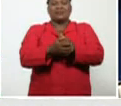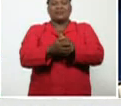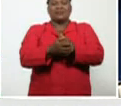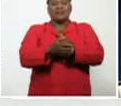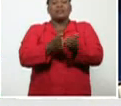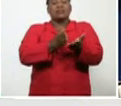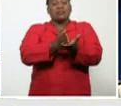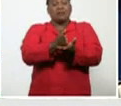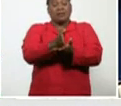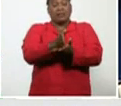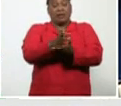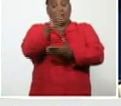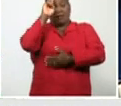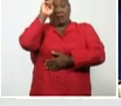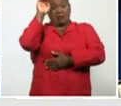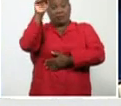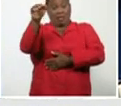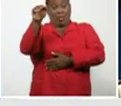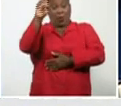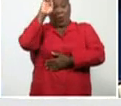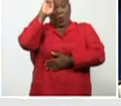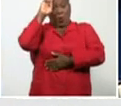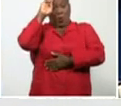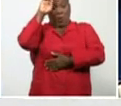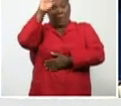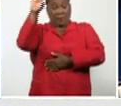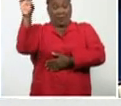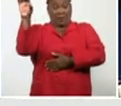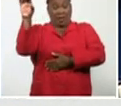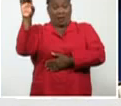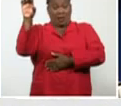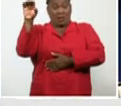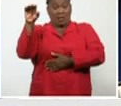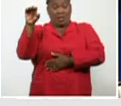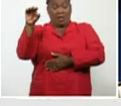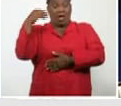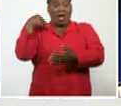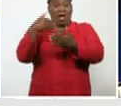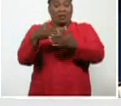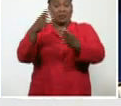mantiene ingresado en los hospitales hasta noche a las 12 de la noche